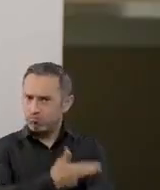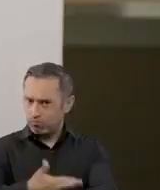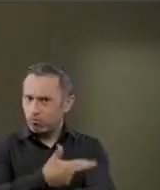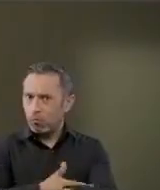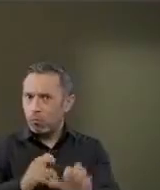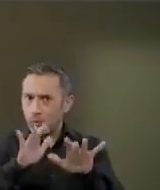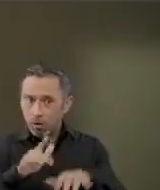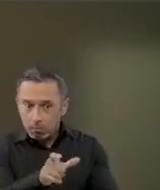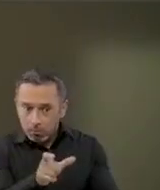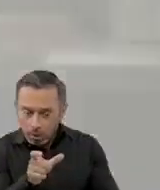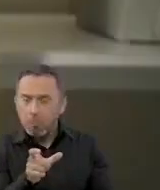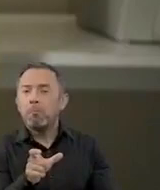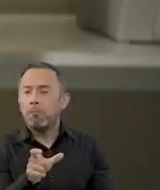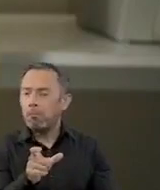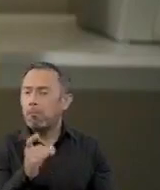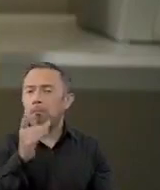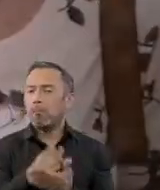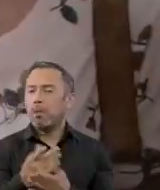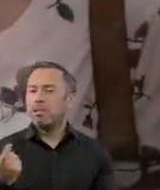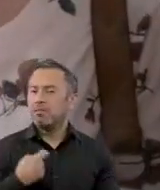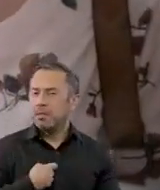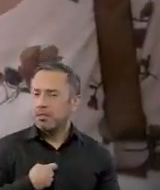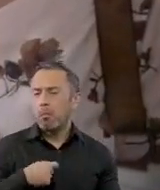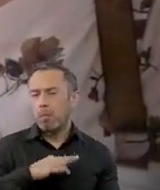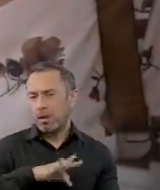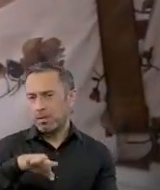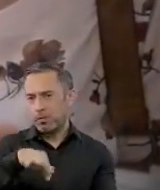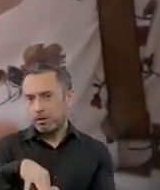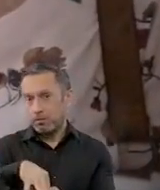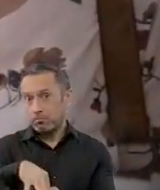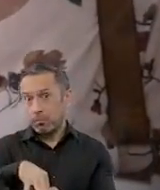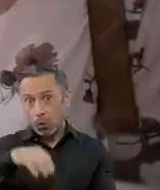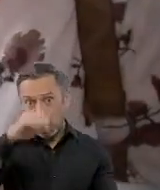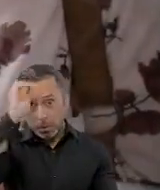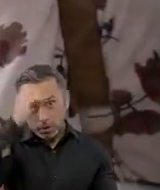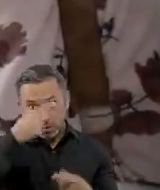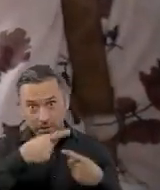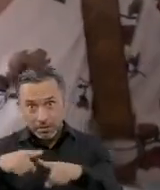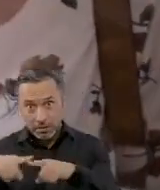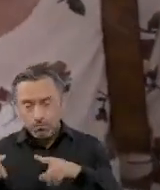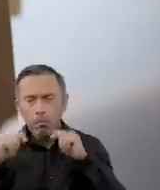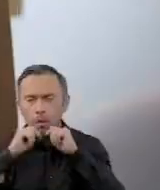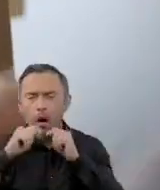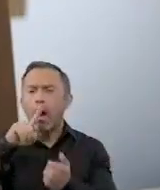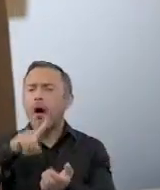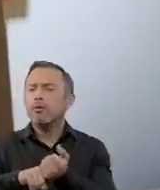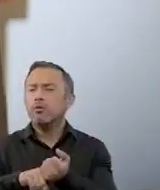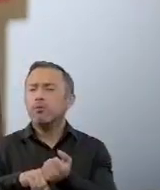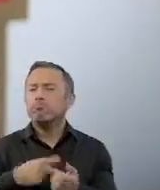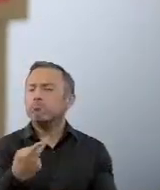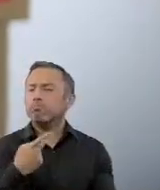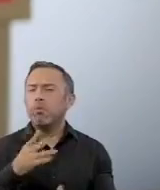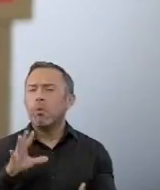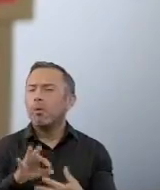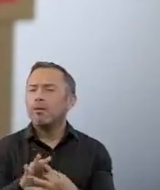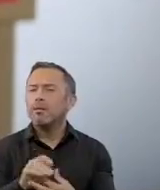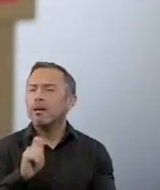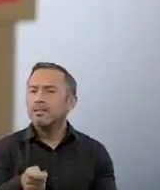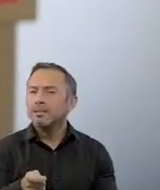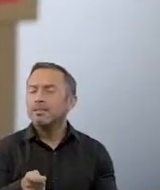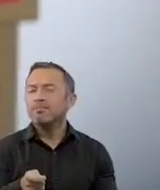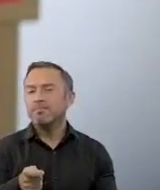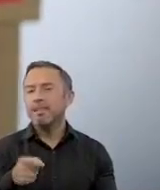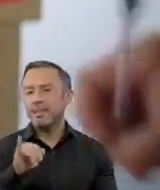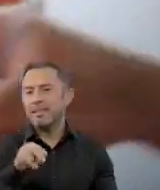INETEL 800-433-2000 o en INE.mx. Podemos pensar de forma distinta, pero tenemos algo que nos